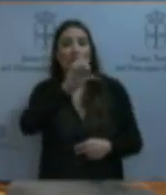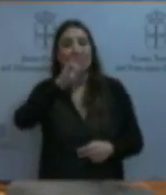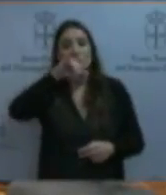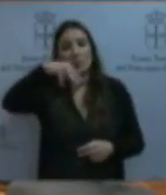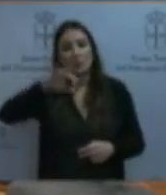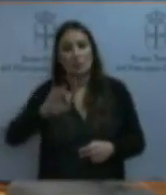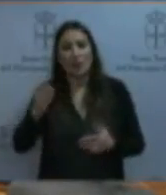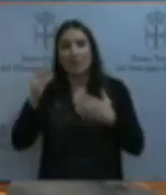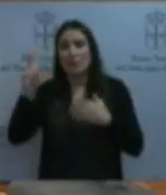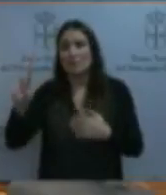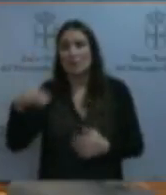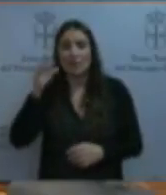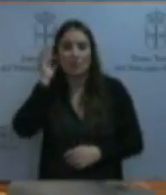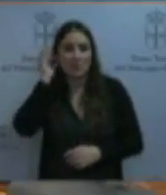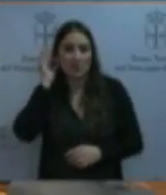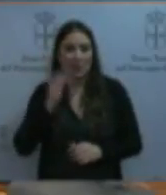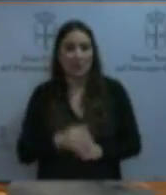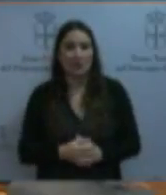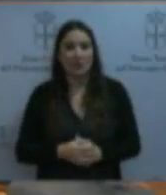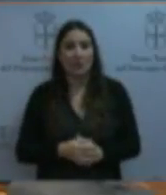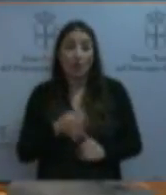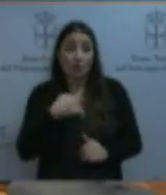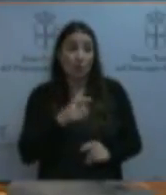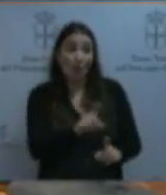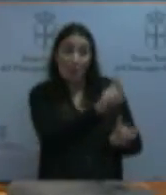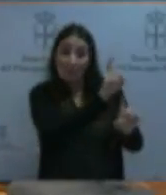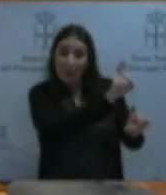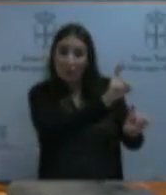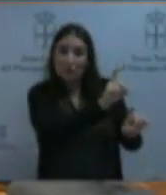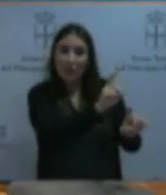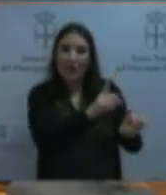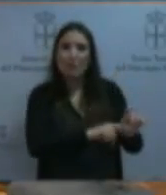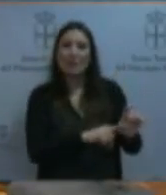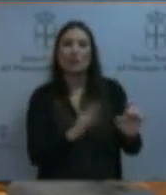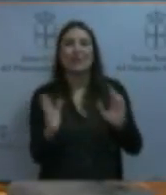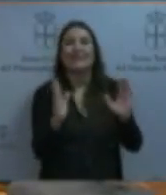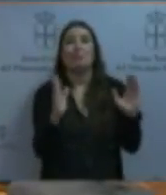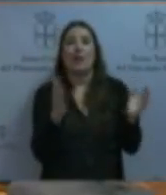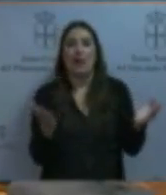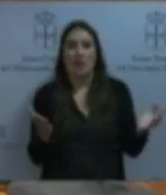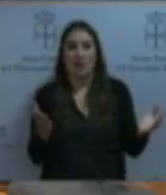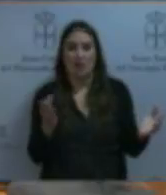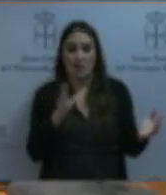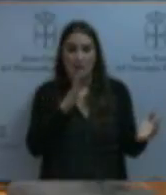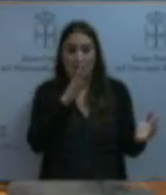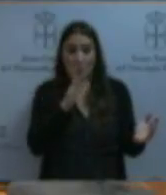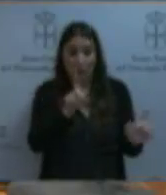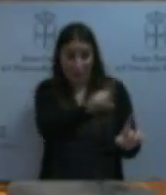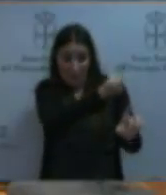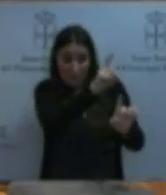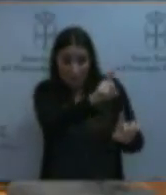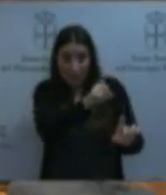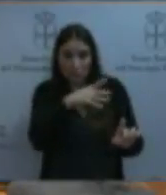Gracias, vicepresidenta. Bueno, le preguntaba por el momento temporal. De hecho, después del interrogante, va al